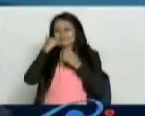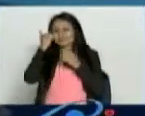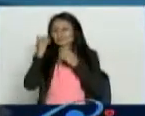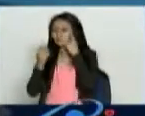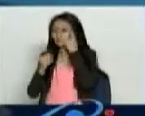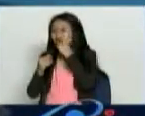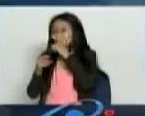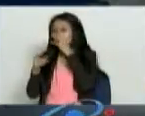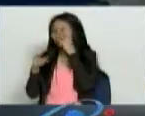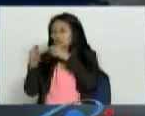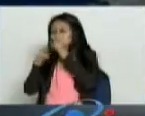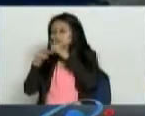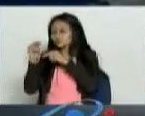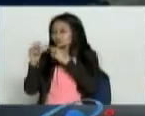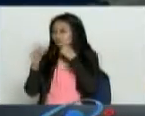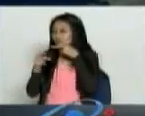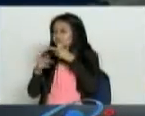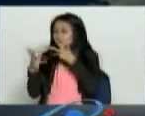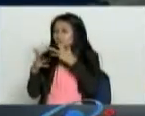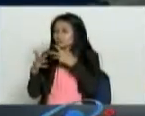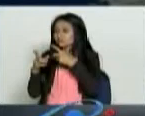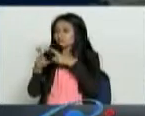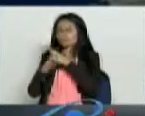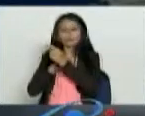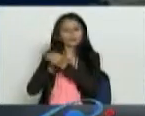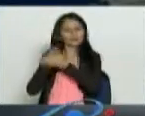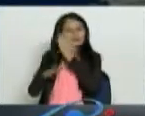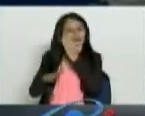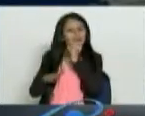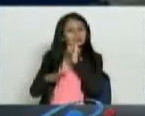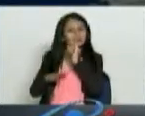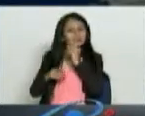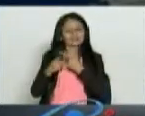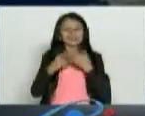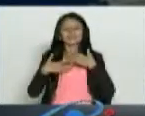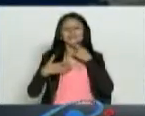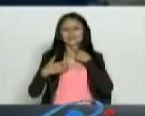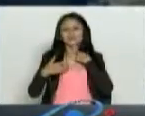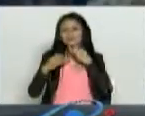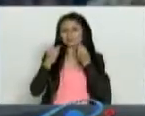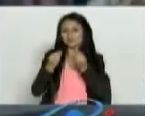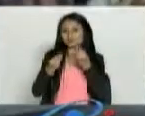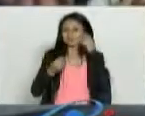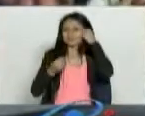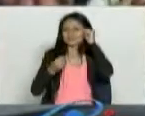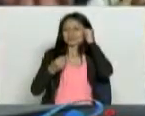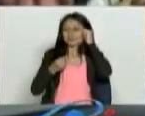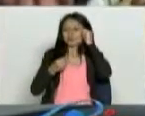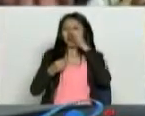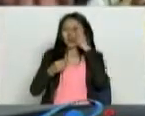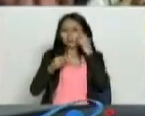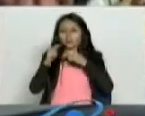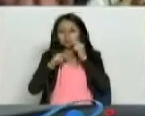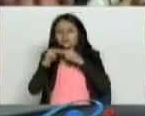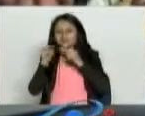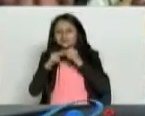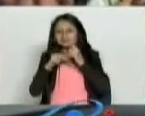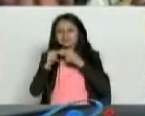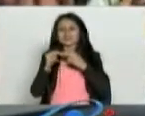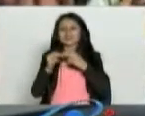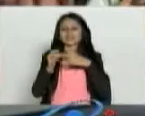pero ya se había ido. La historia me encanta porque me recuerda al carpintero de Nazaret.